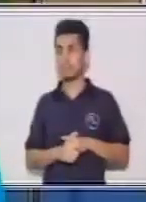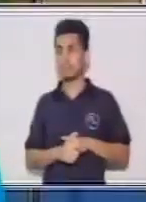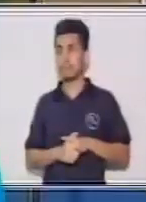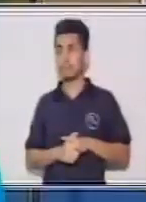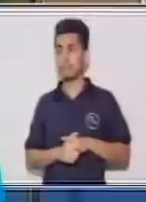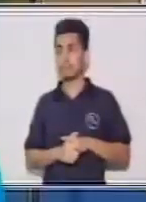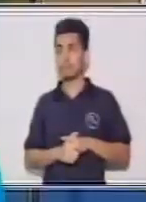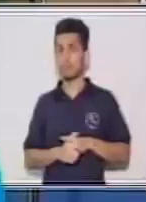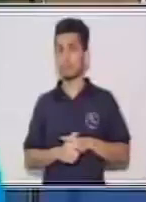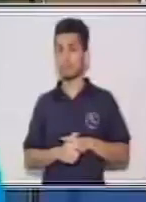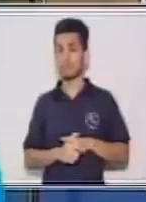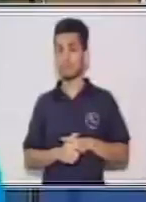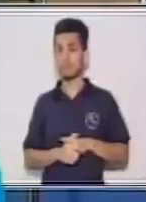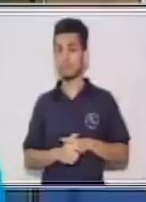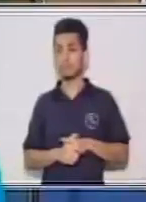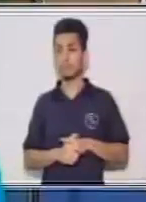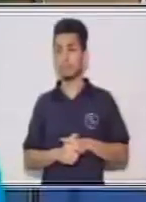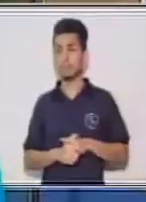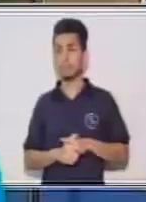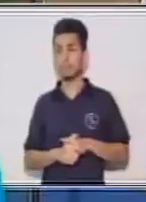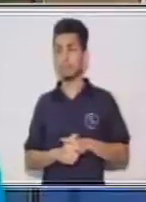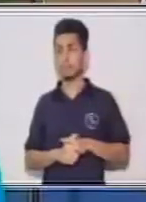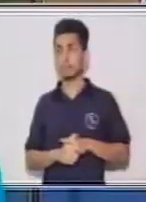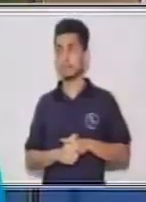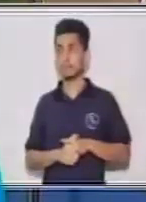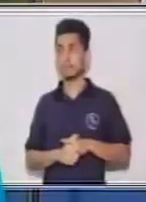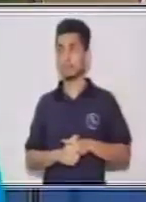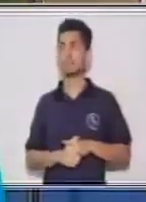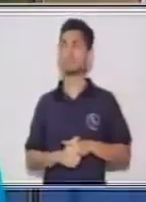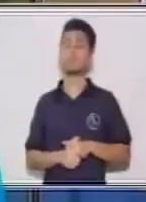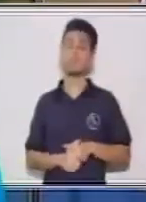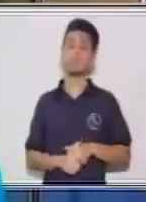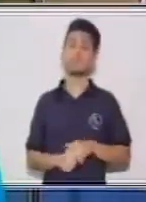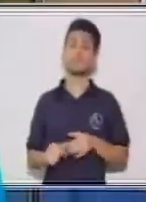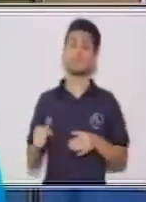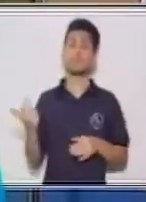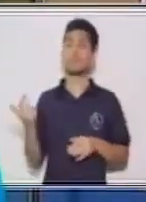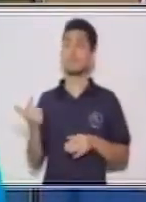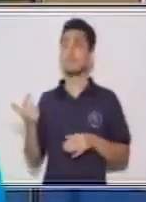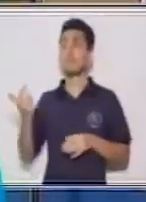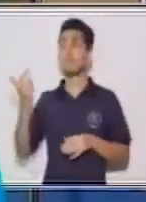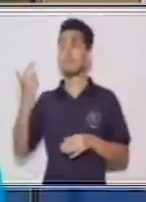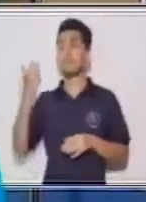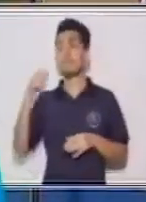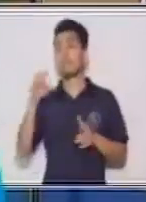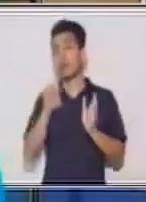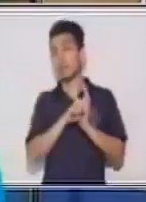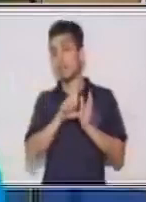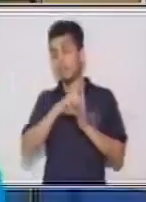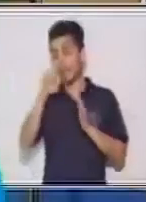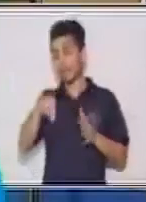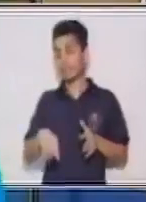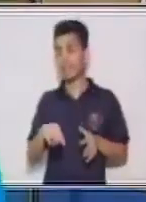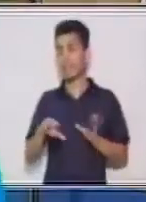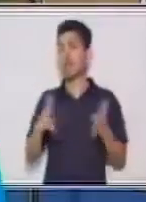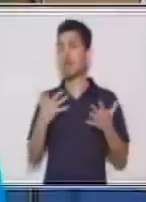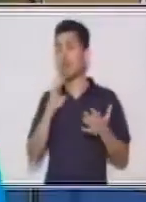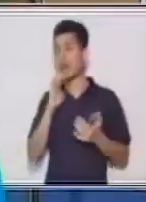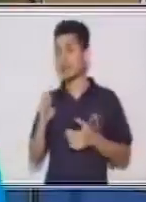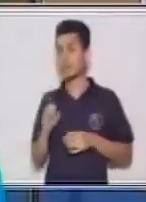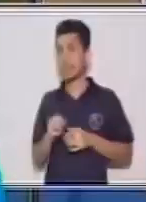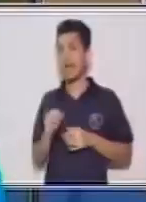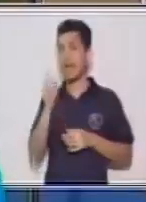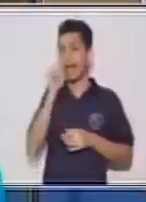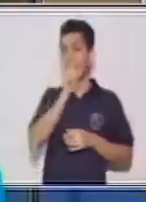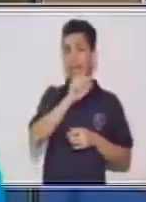Será en presente, sería ellos juegan. En pasado, sería ellos jugaban.